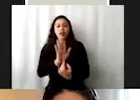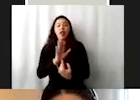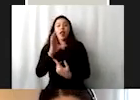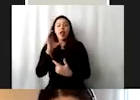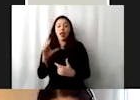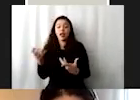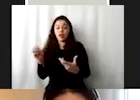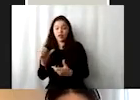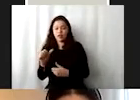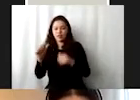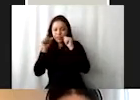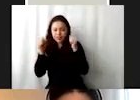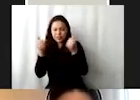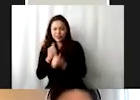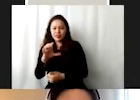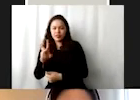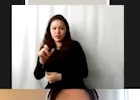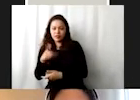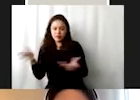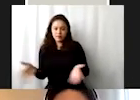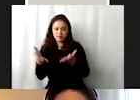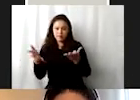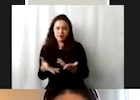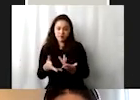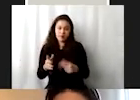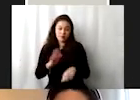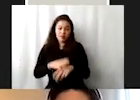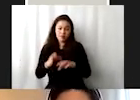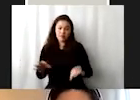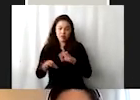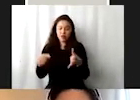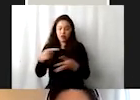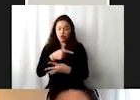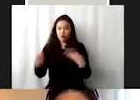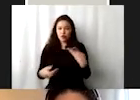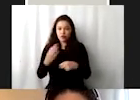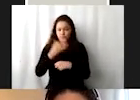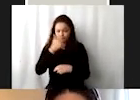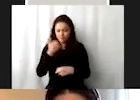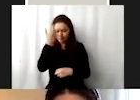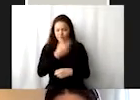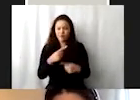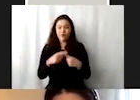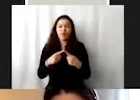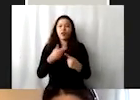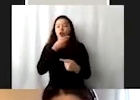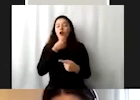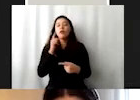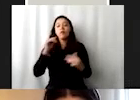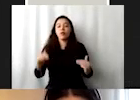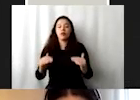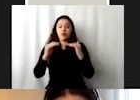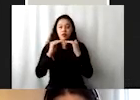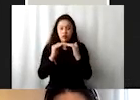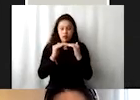civil, particularmente cuatro que ahorita vamos a analizar con detenimiento, que son las cuestiones de igualdad de género, desigualdad,